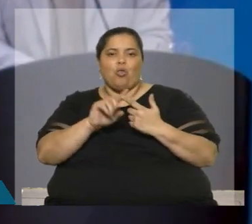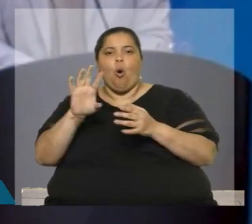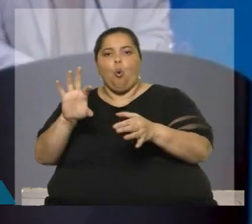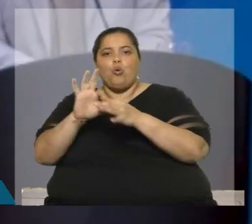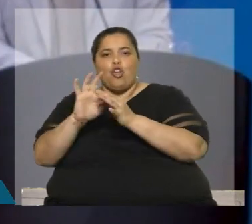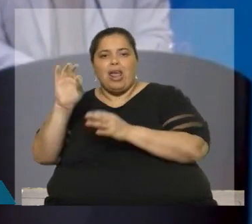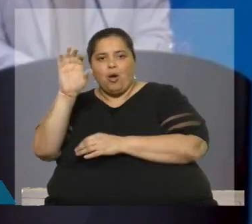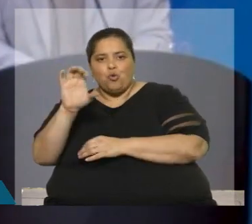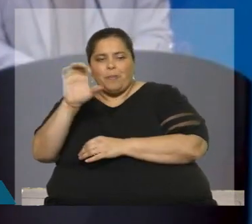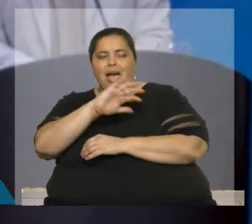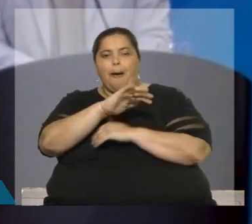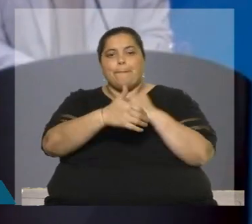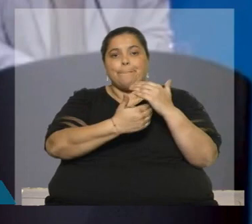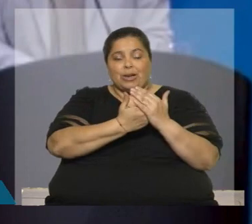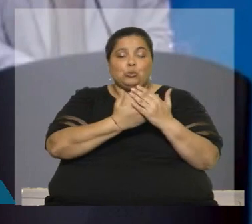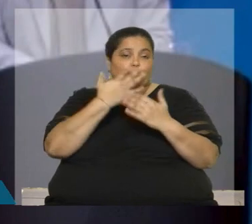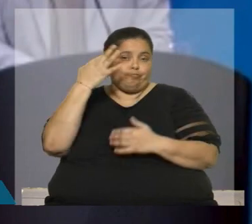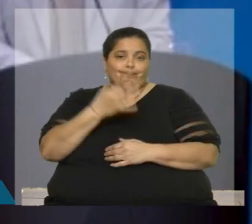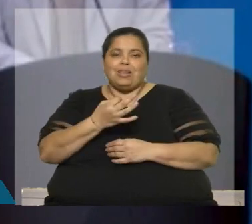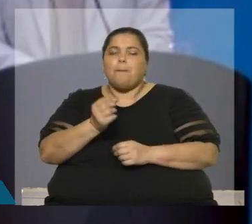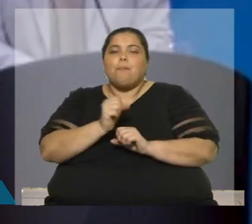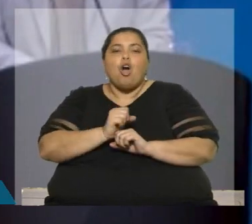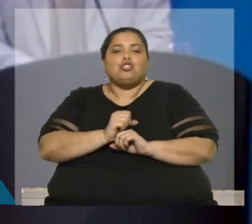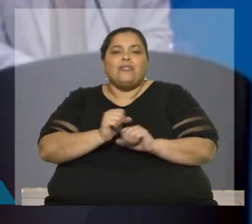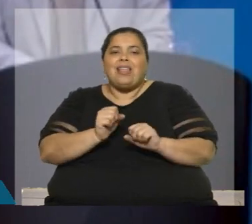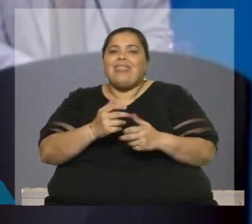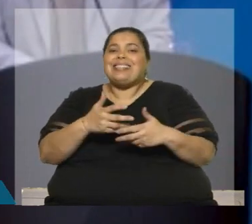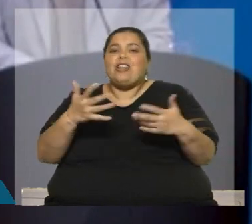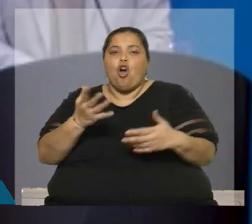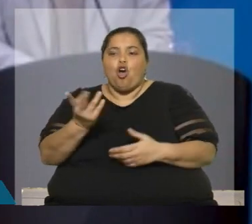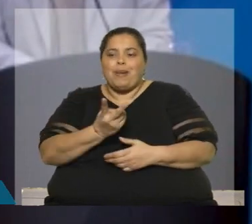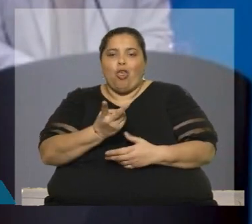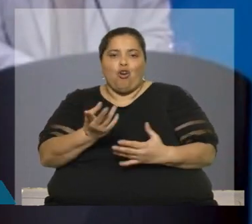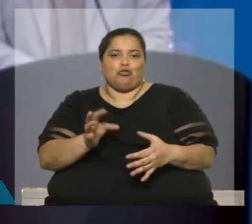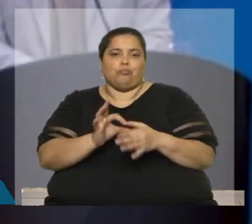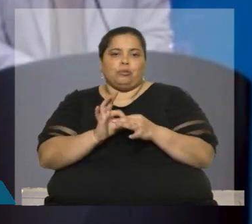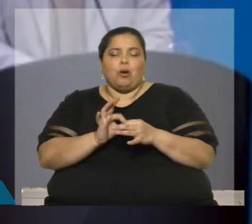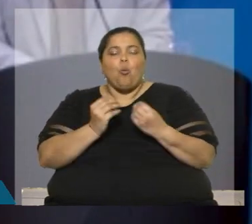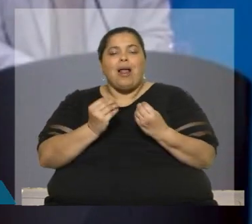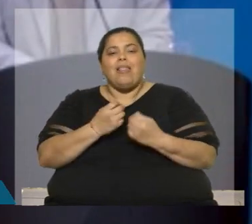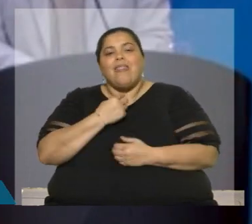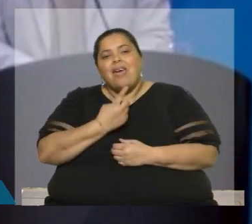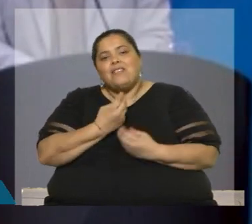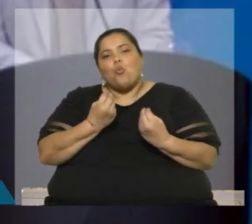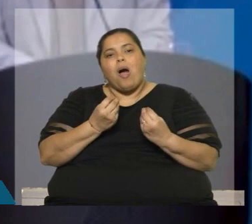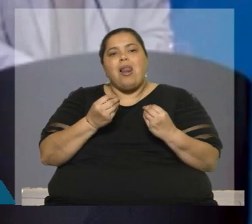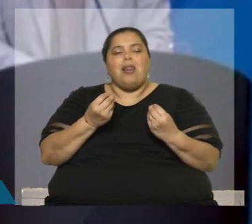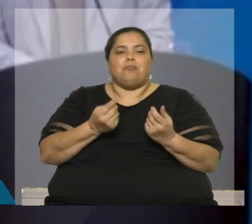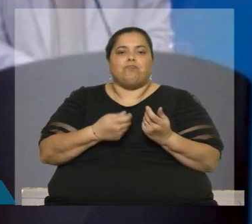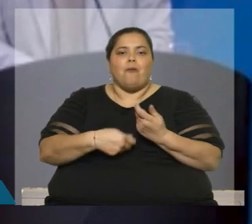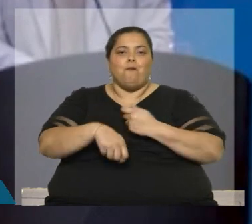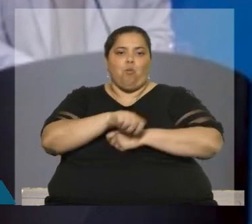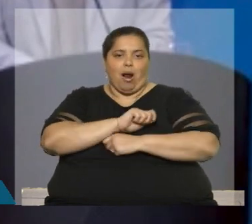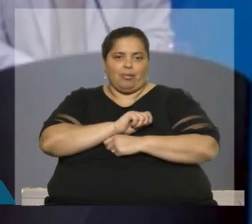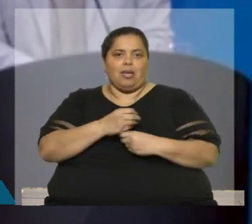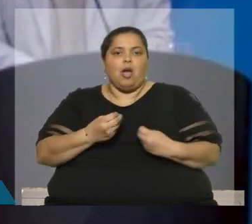unión que nos debemos y las posibilidades enormes que tiene ese intercambio. ¿Usted me habla de debilidades y fortalezas? Como todo acuerdo, hay debilidades